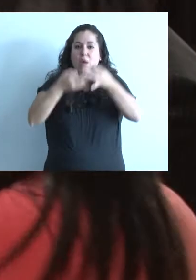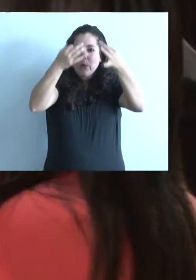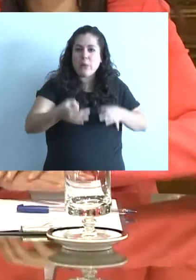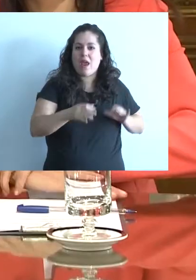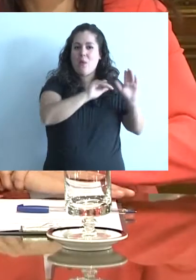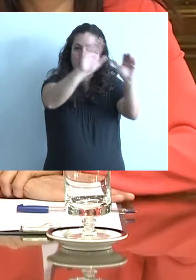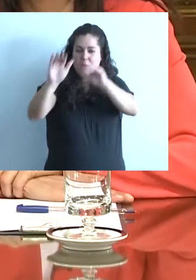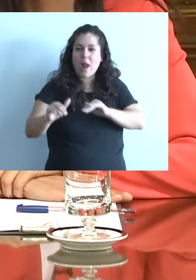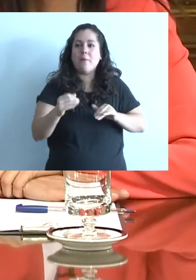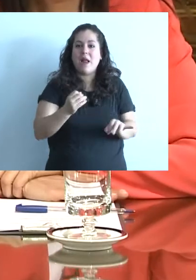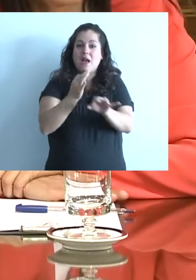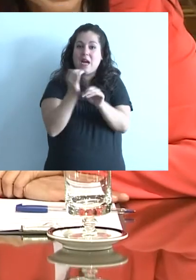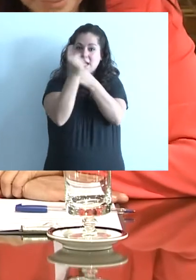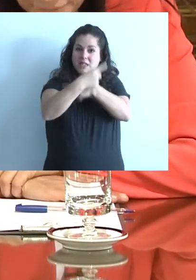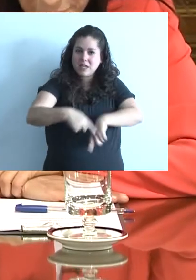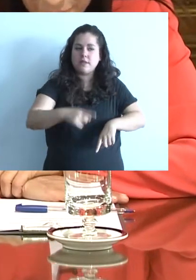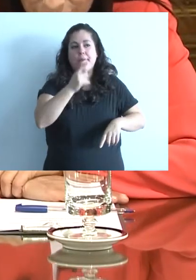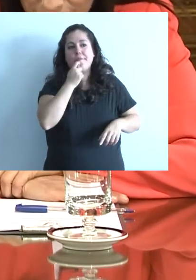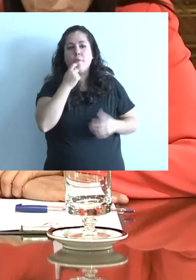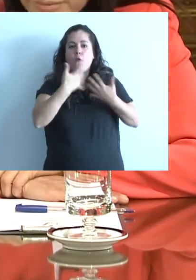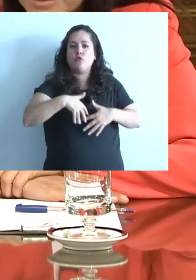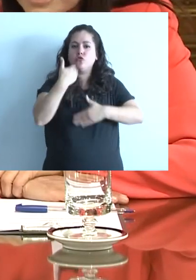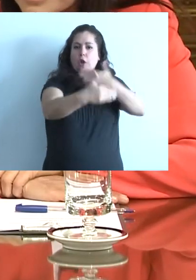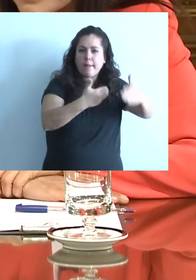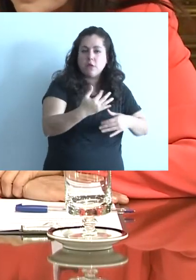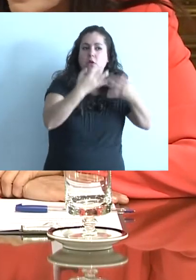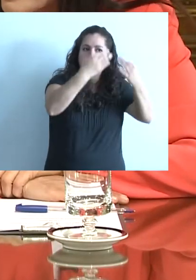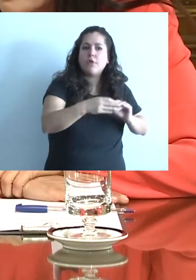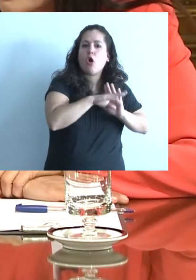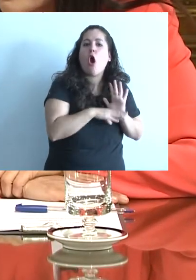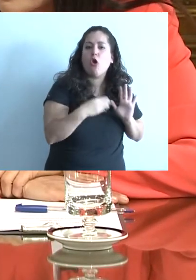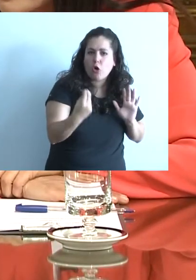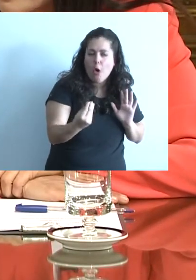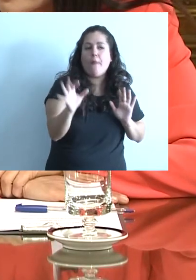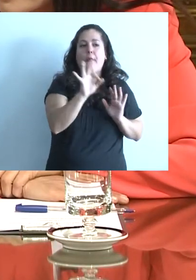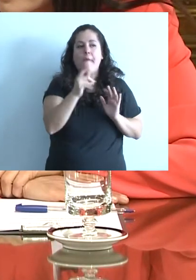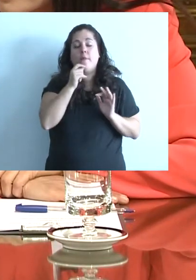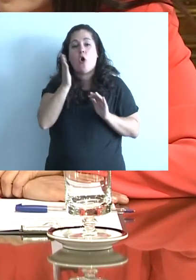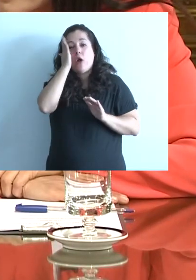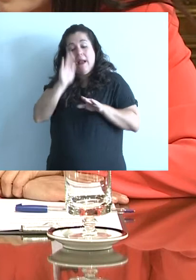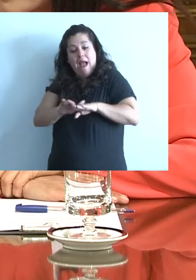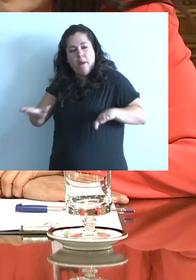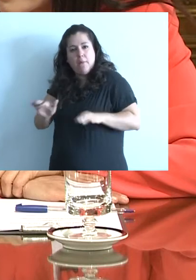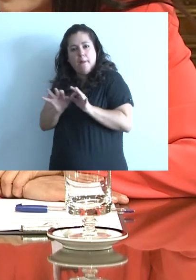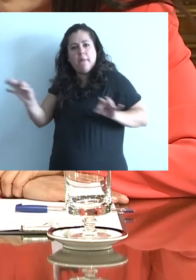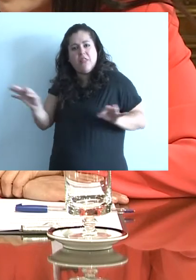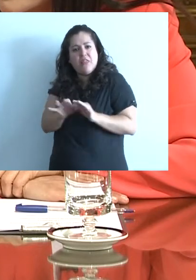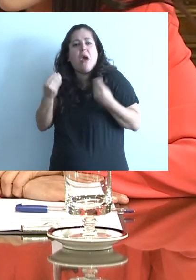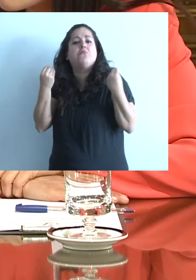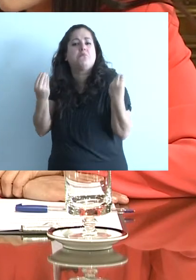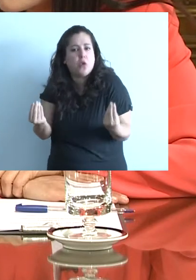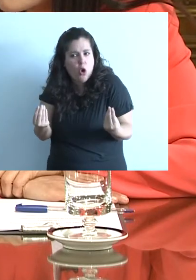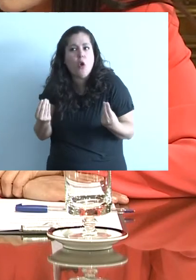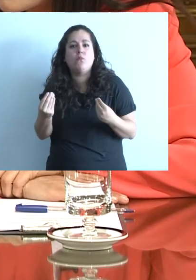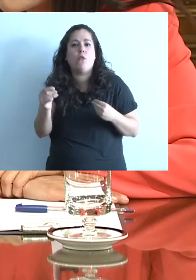regulatorio nacional que hace a que, bueno, las características de funcionamiento son determinadas, las camas tienen que ser de tal